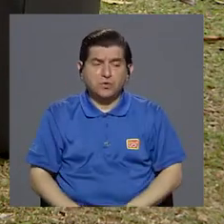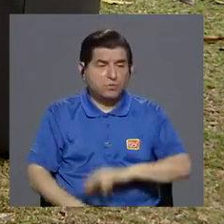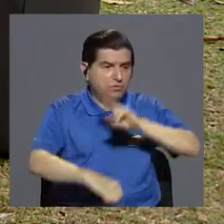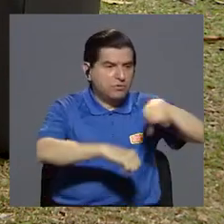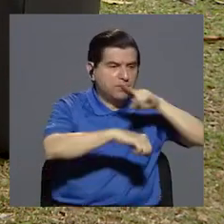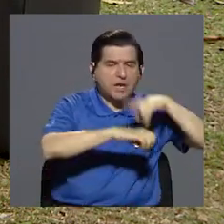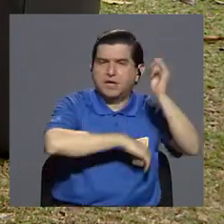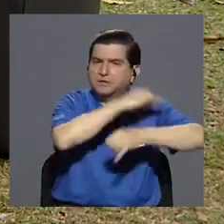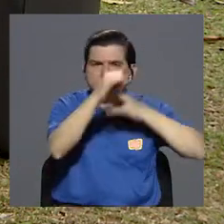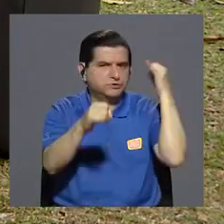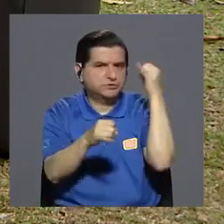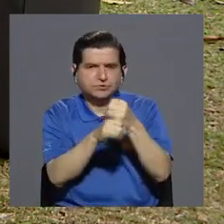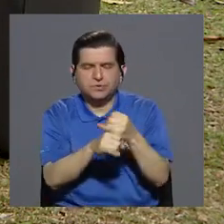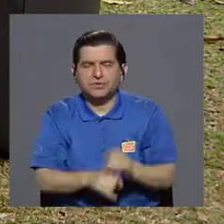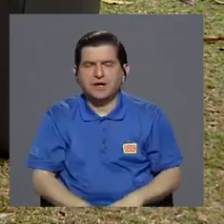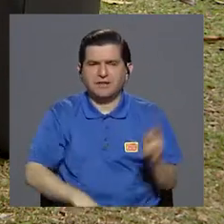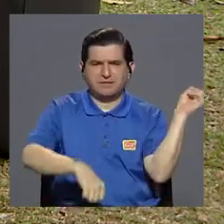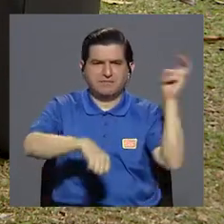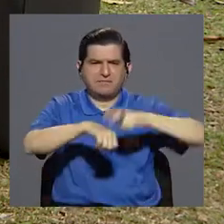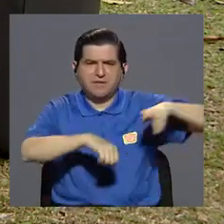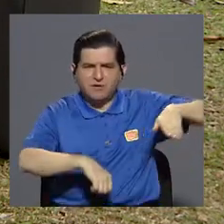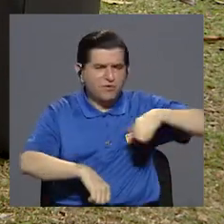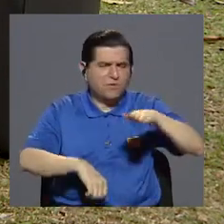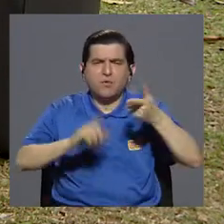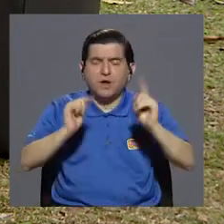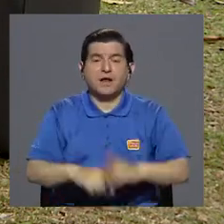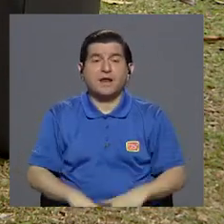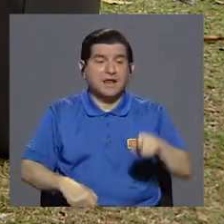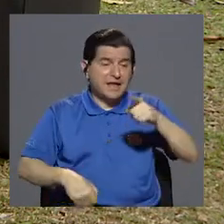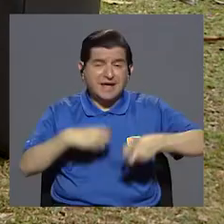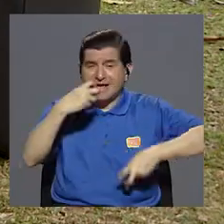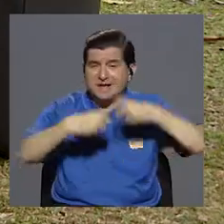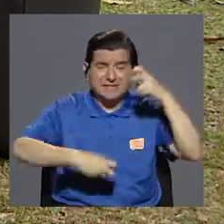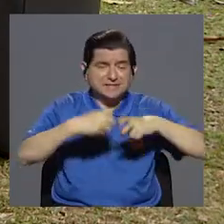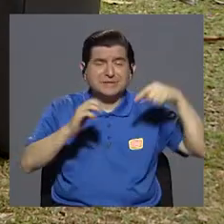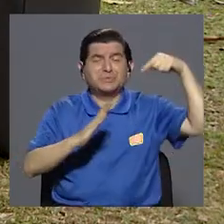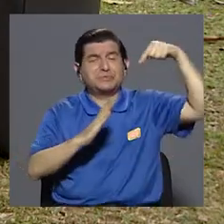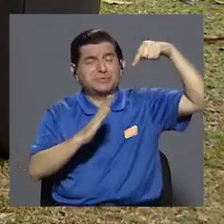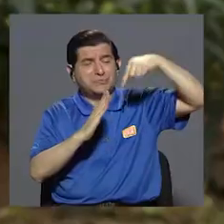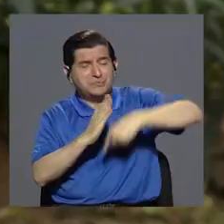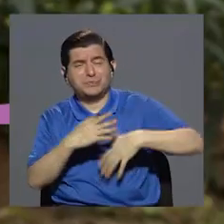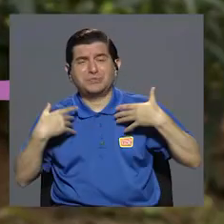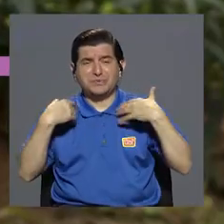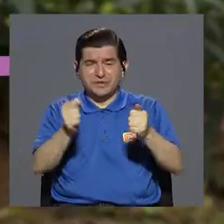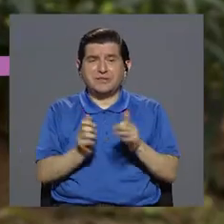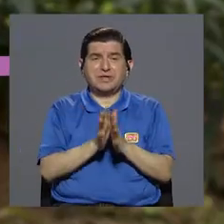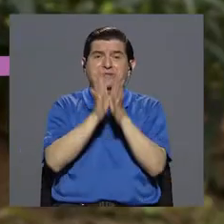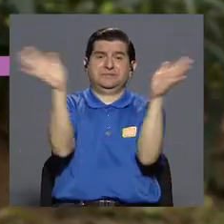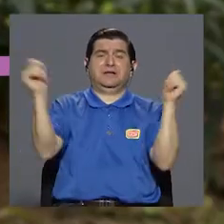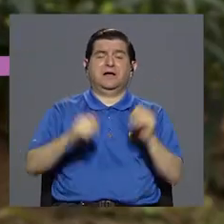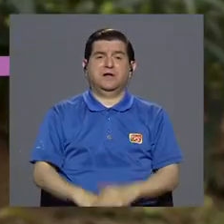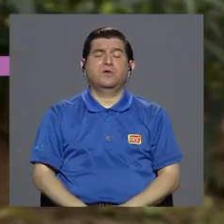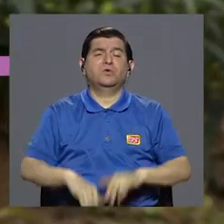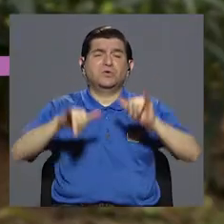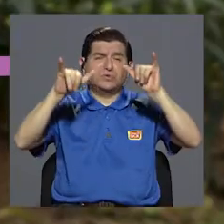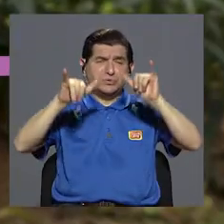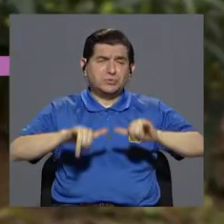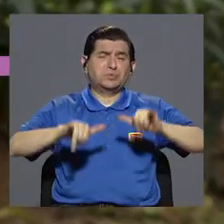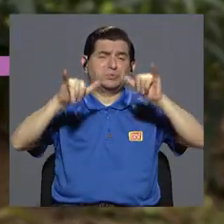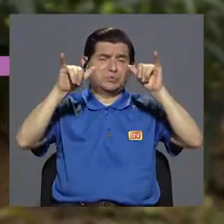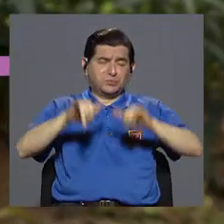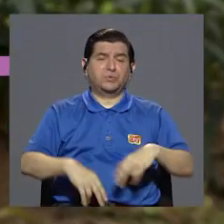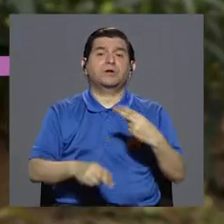tanto nacional como internacional, de las mordeduras de serpientes? Sí, es un problema muy serio de salud pública que en realidad ha